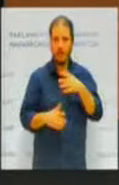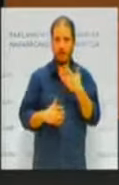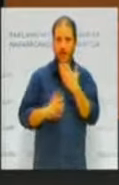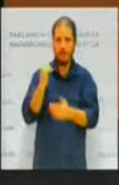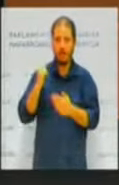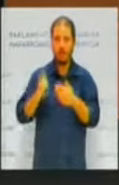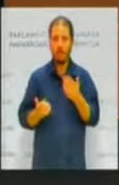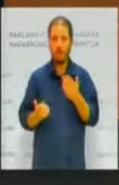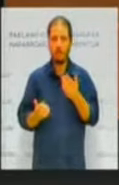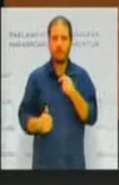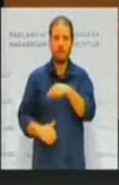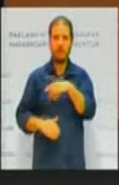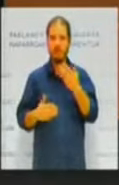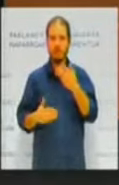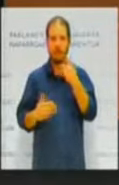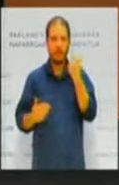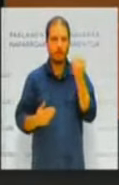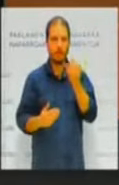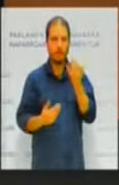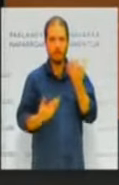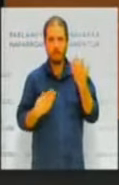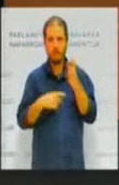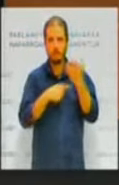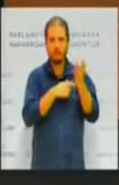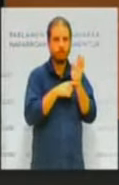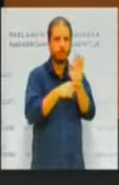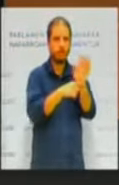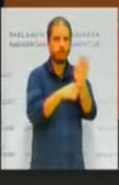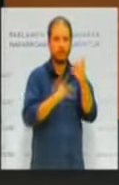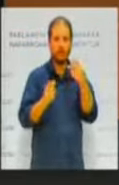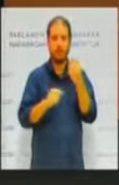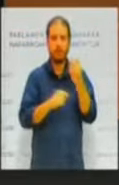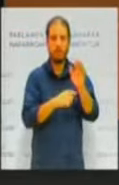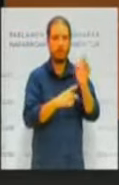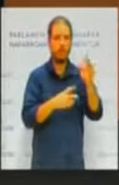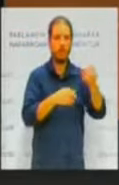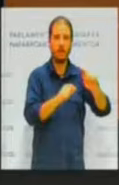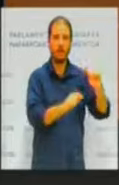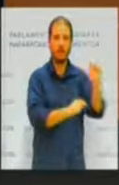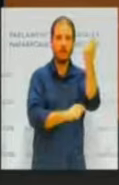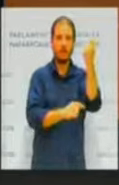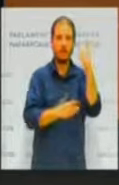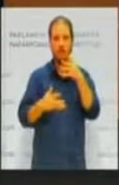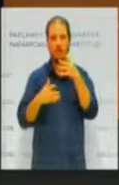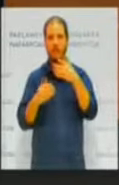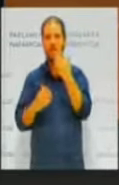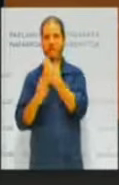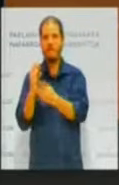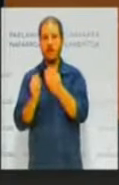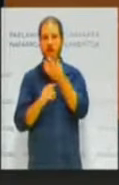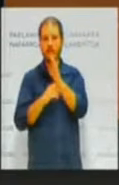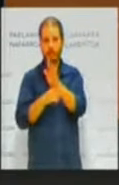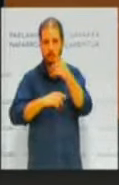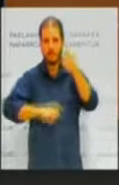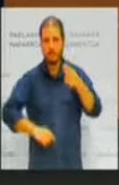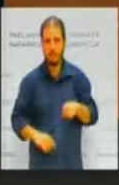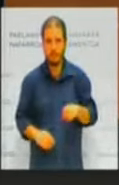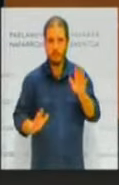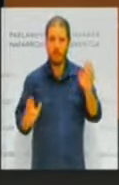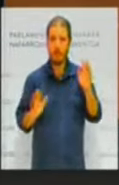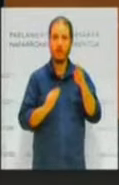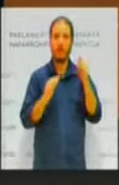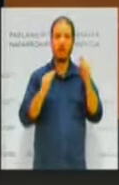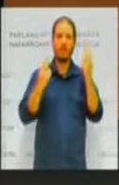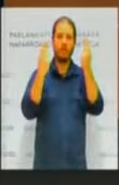mesa no solo nuestros aciertos, sino también nuestros errores. Y la humildad es el rival, por excelencia,